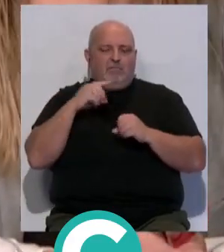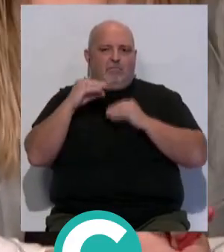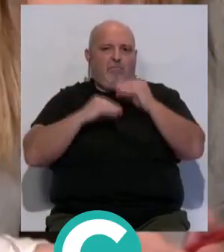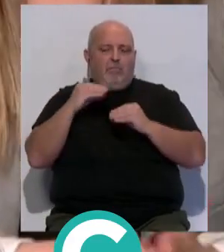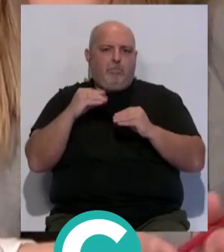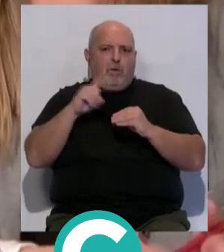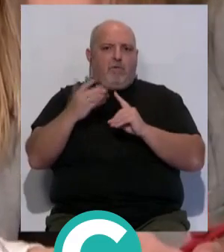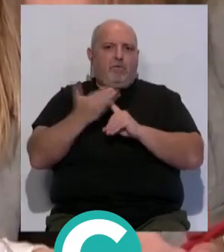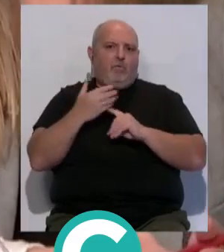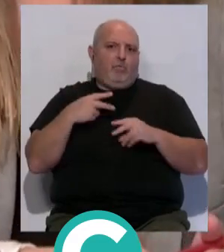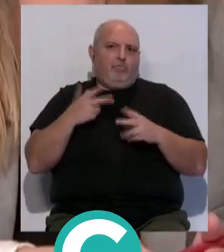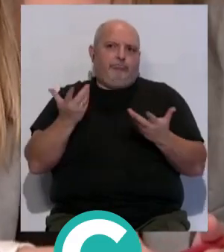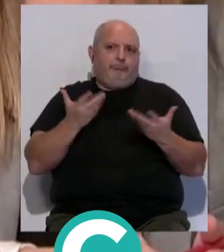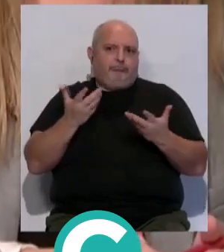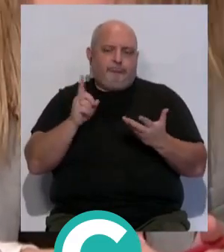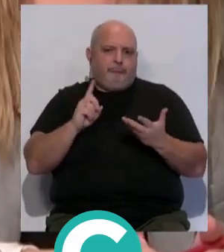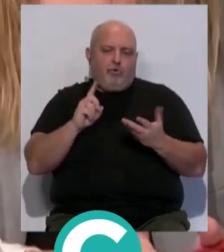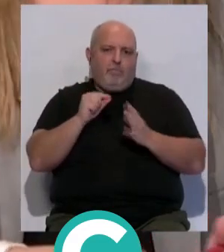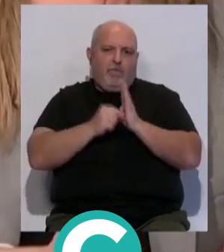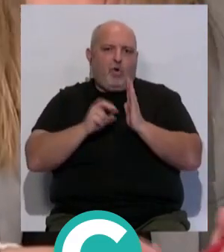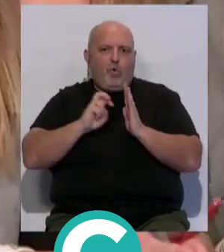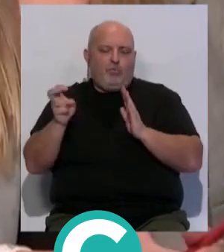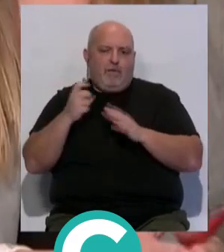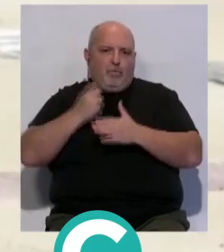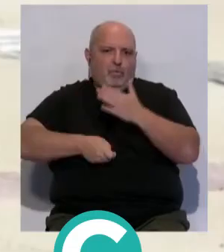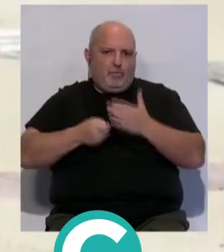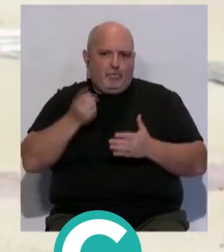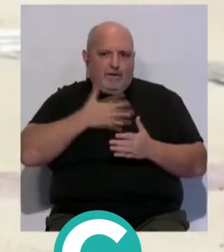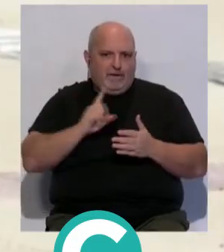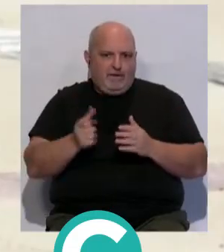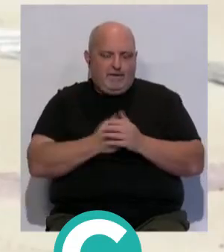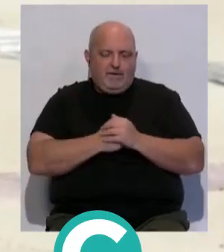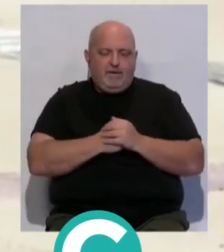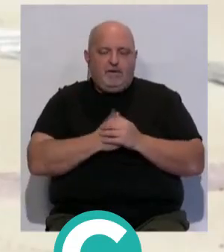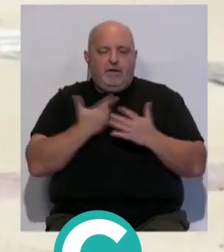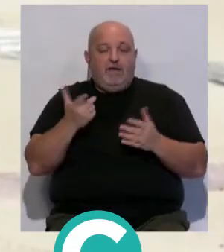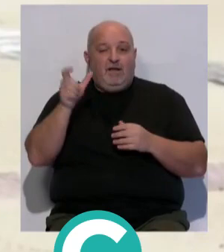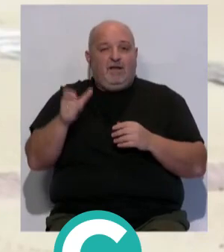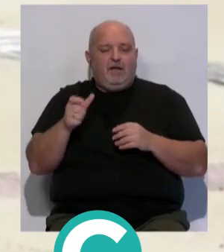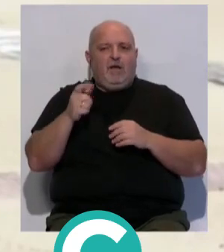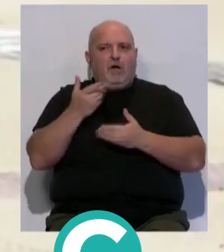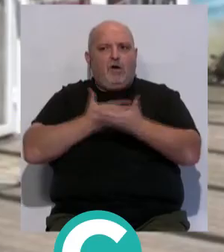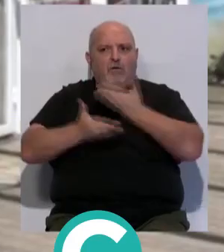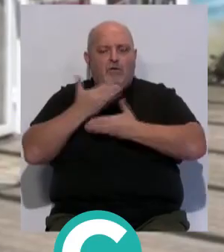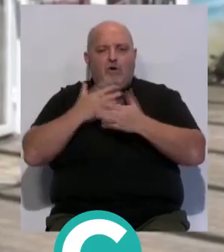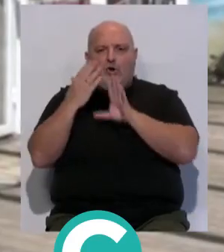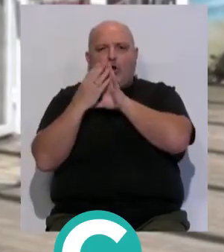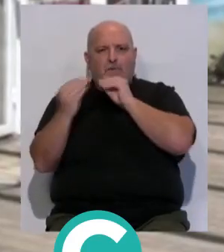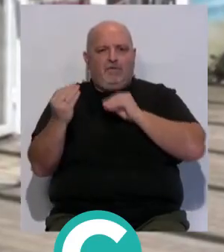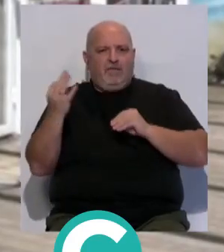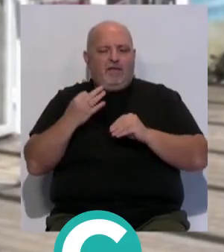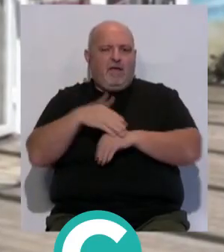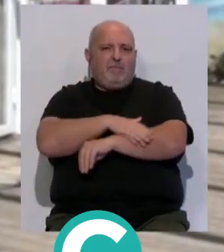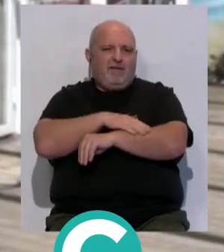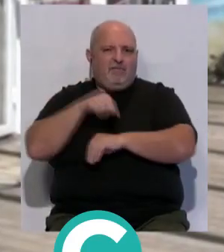a ver en riesgo, tengamos que tomar otro tipo de medidas un poco más drásticas, ¿no? Con todo, AECA ha solicitado cooperación y comprensión de